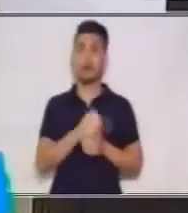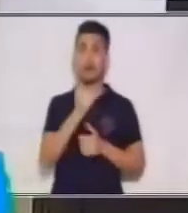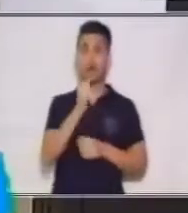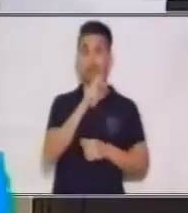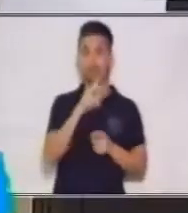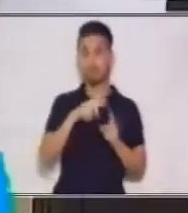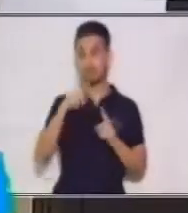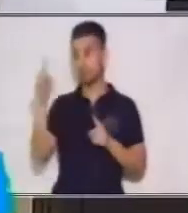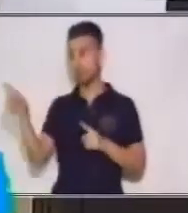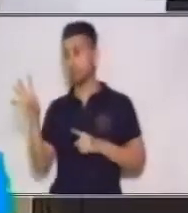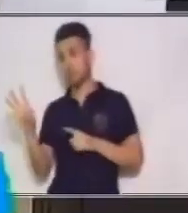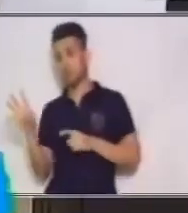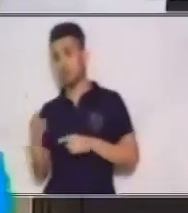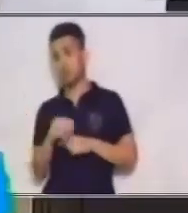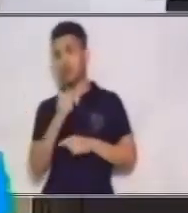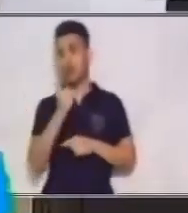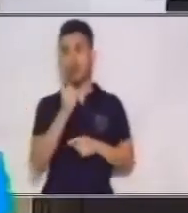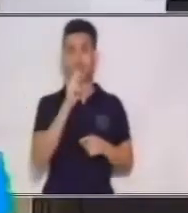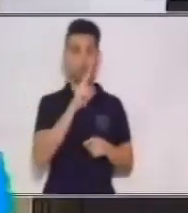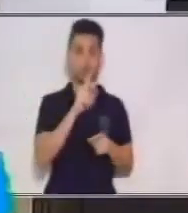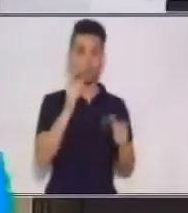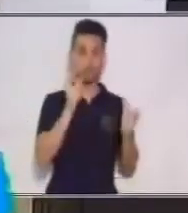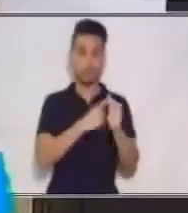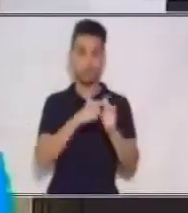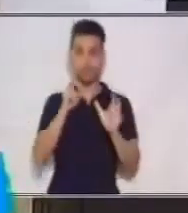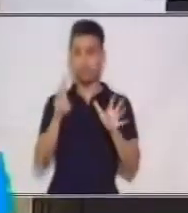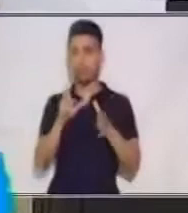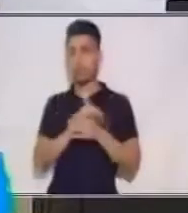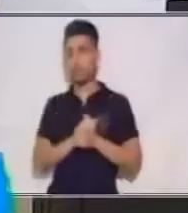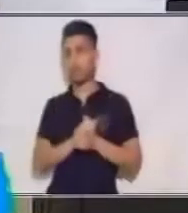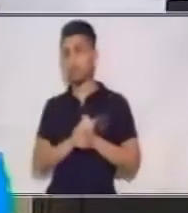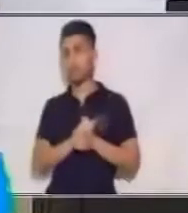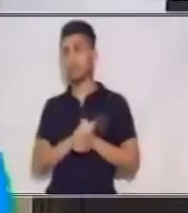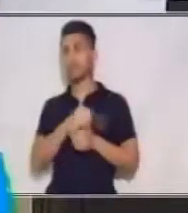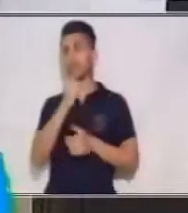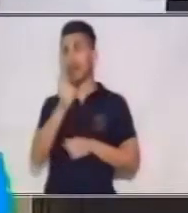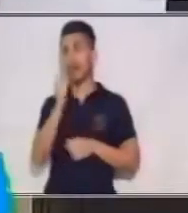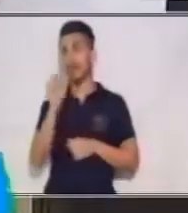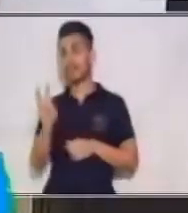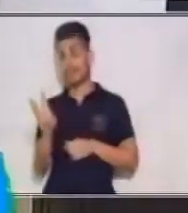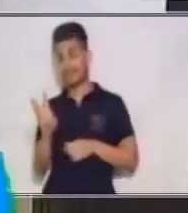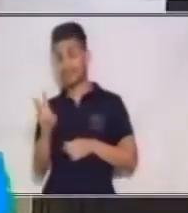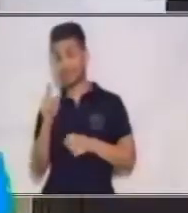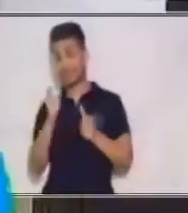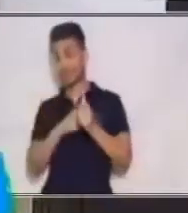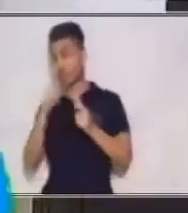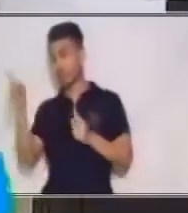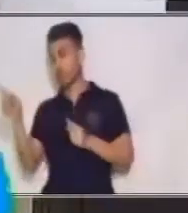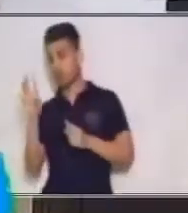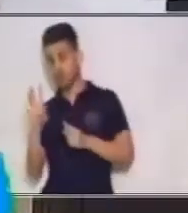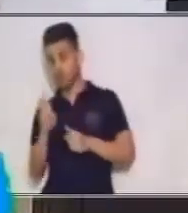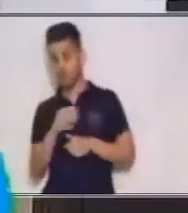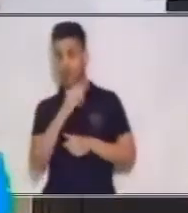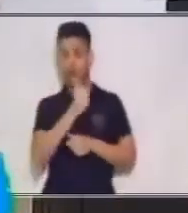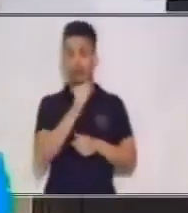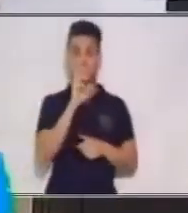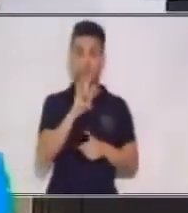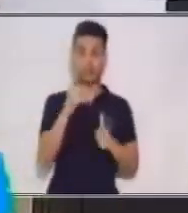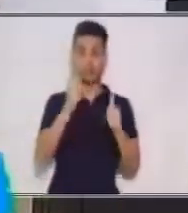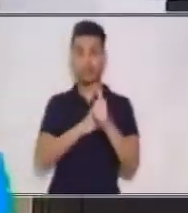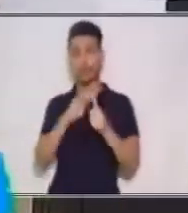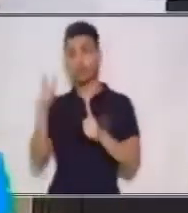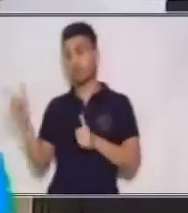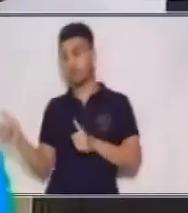4 y A2 con 7, A3 con 4 y A3